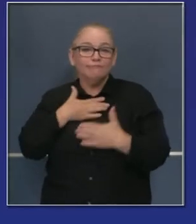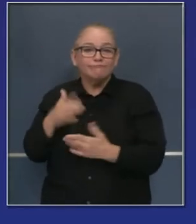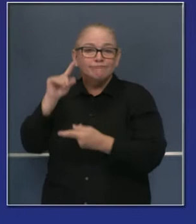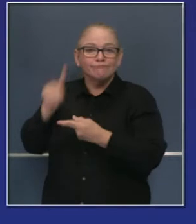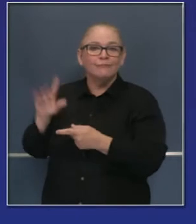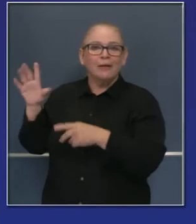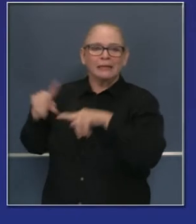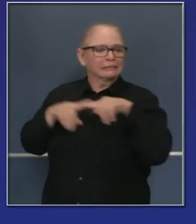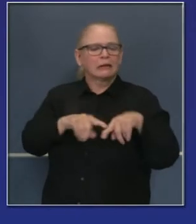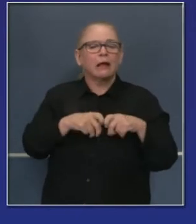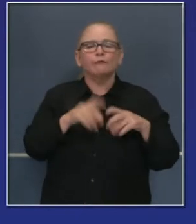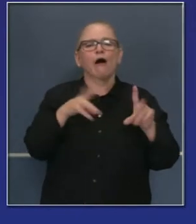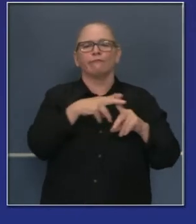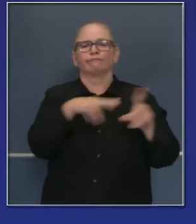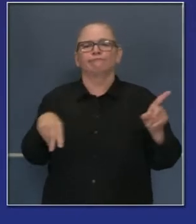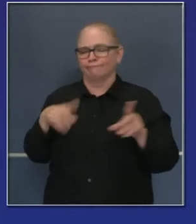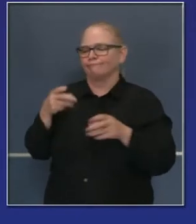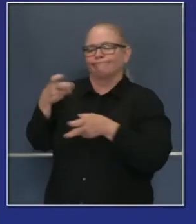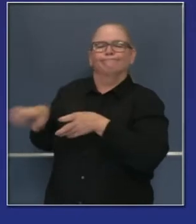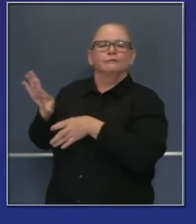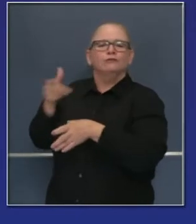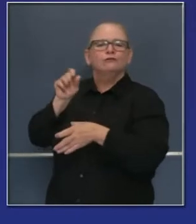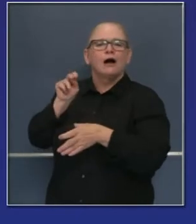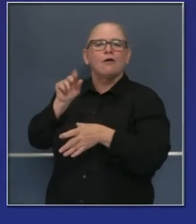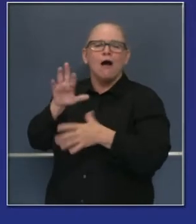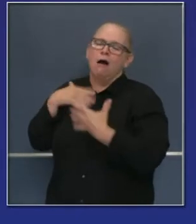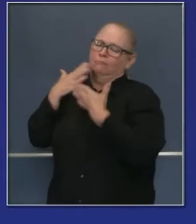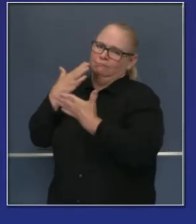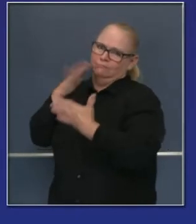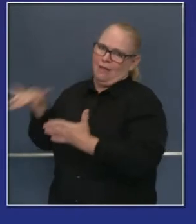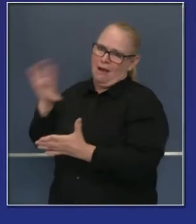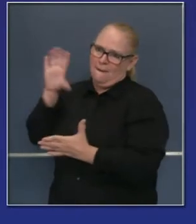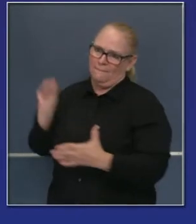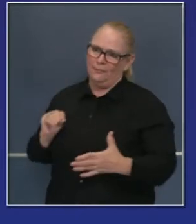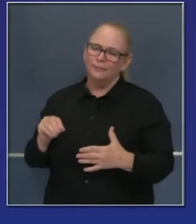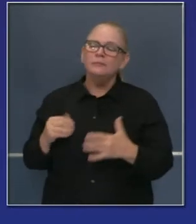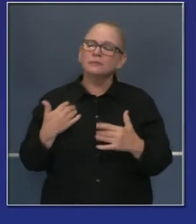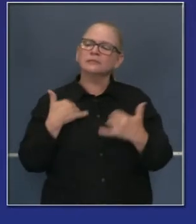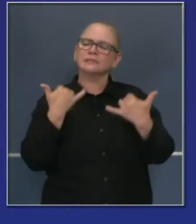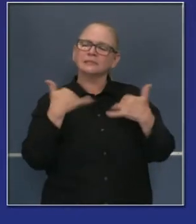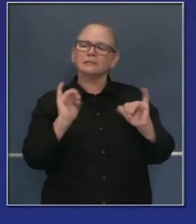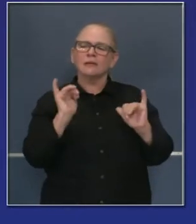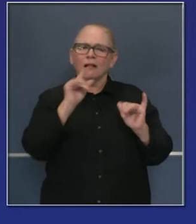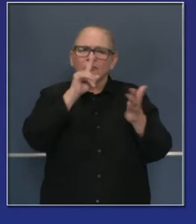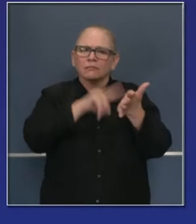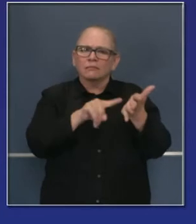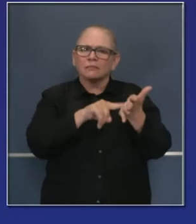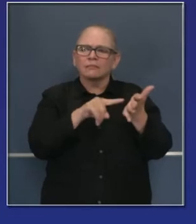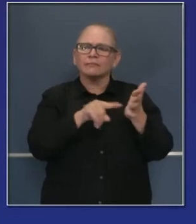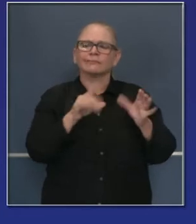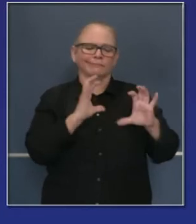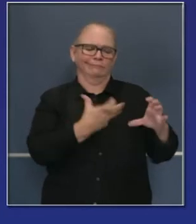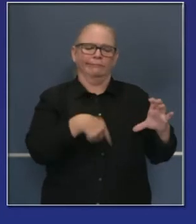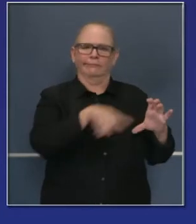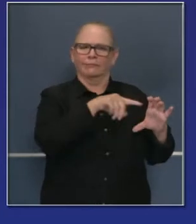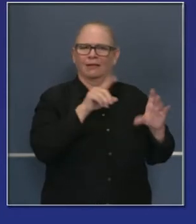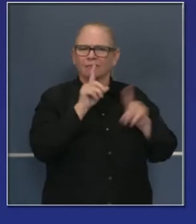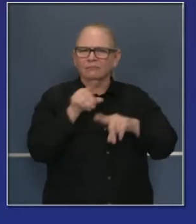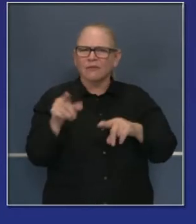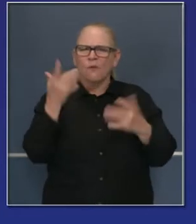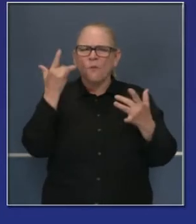del uso de energía. Y quiero recordarles que tenemos una investigación y tenemos que